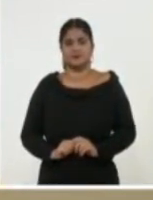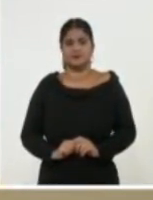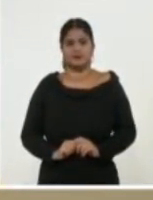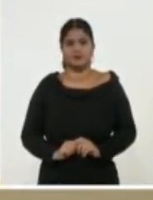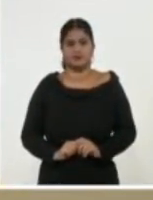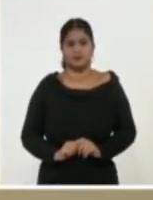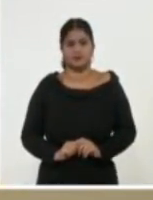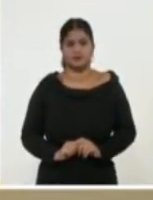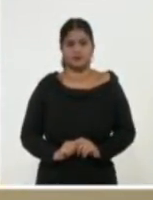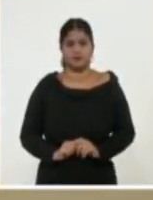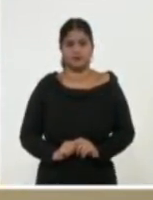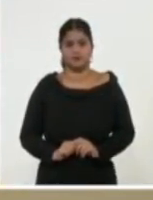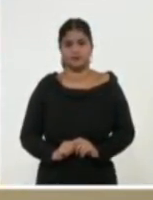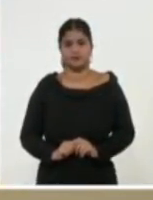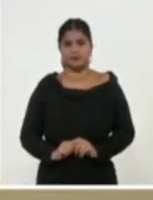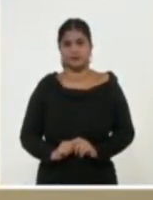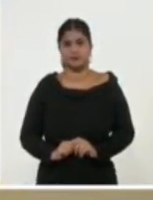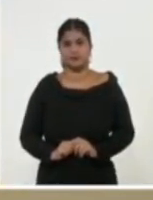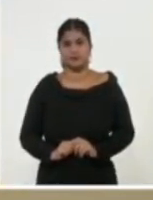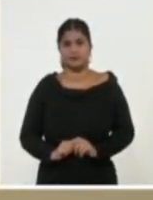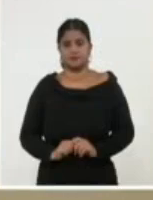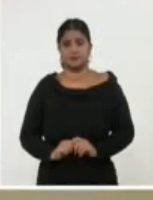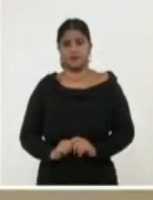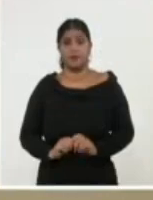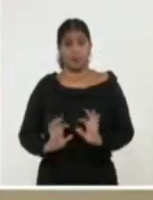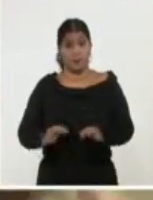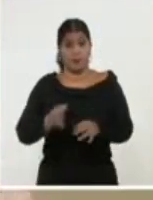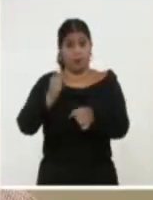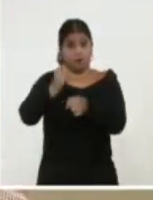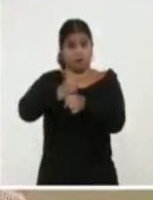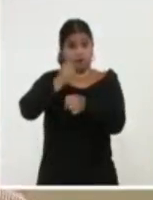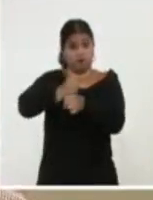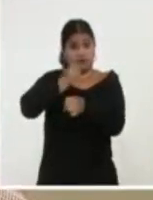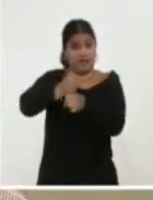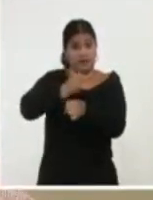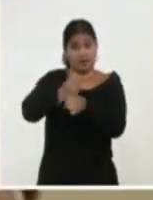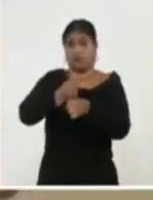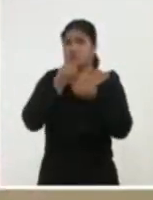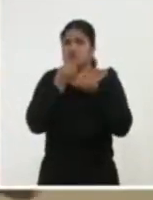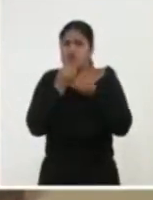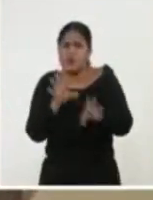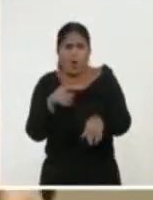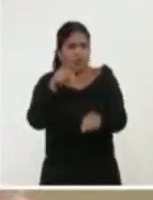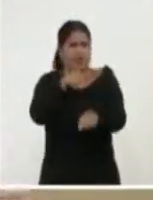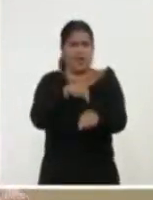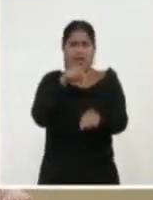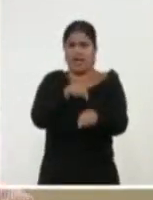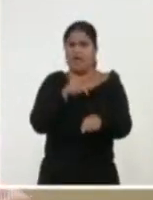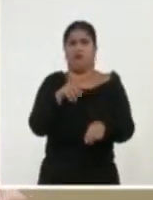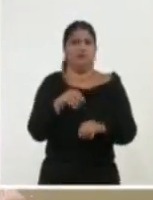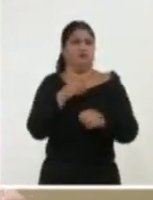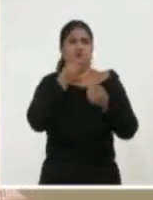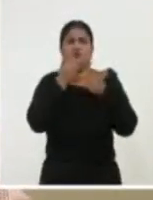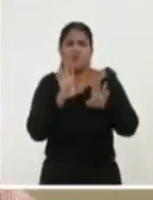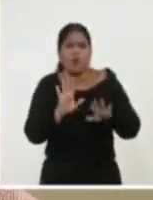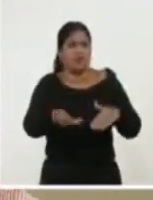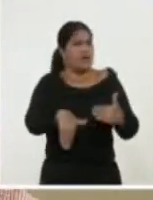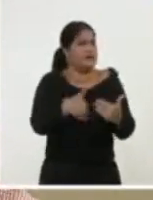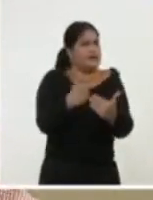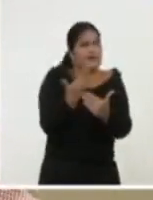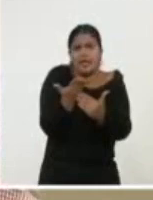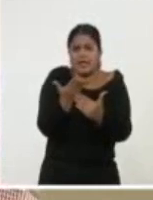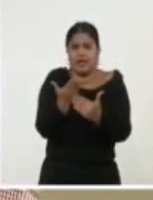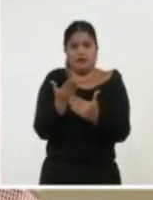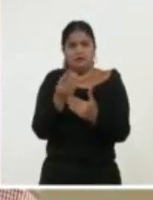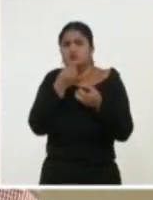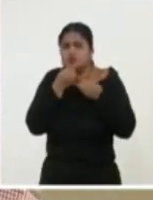¿Cómo mantenerse en el aire? ¿Mantener la sostenibilidad? ¿Y cómo mantener una audiencia en